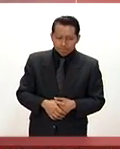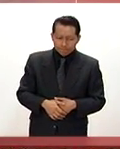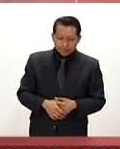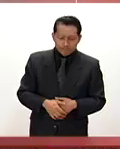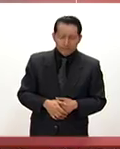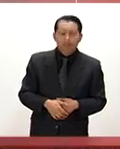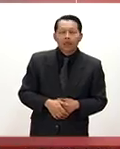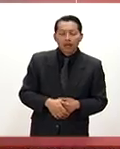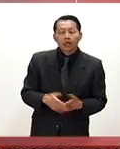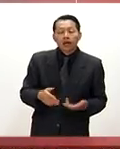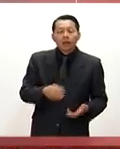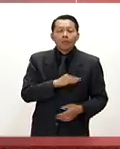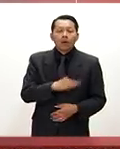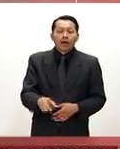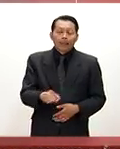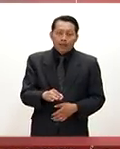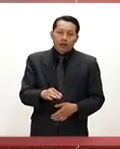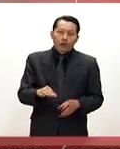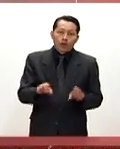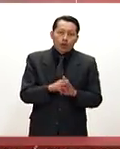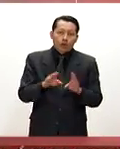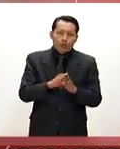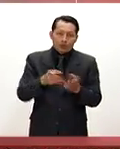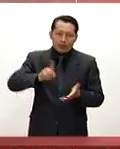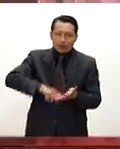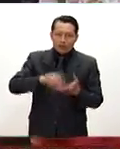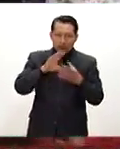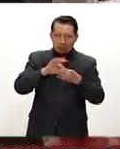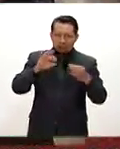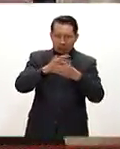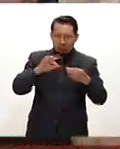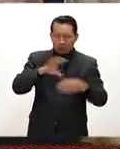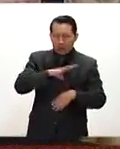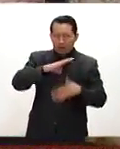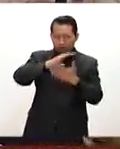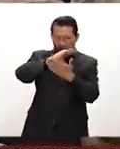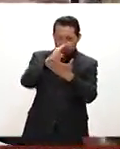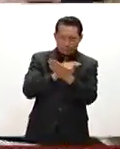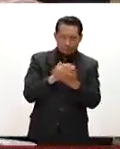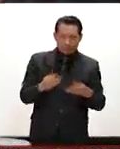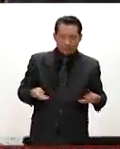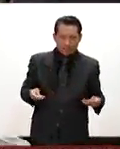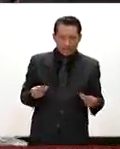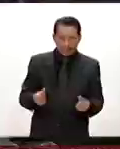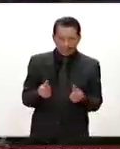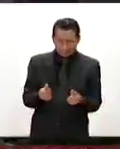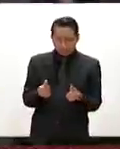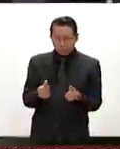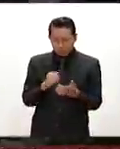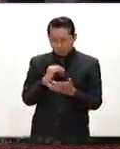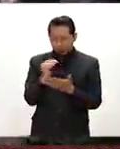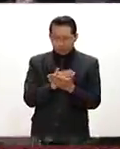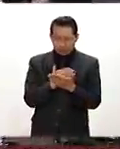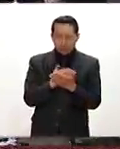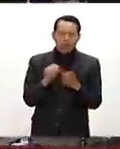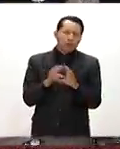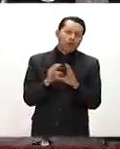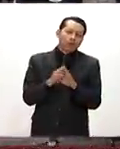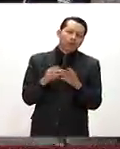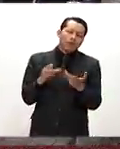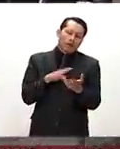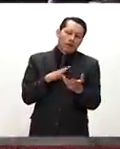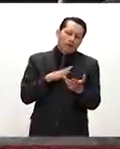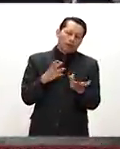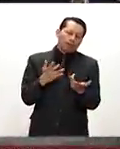se presentó con una reducción del gasto no programable,